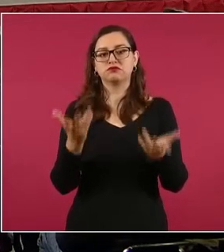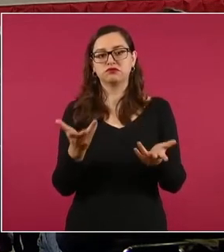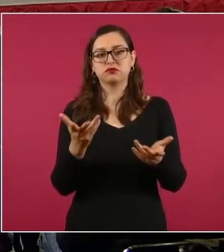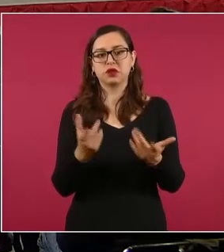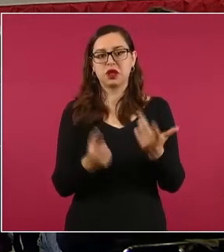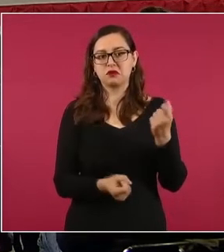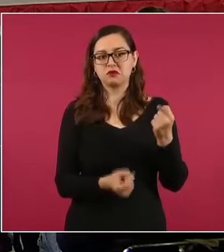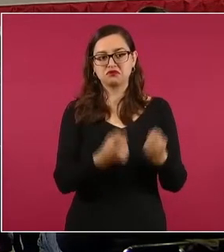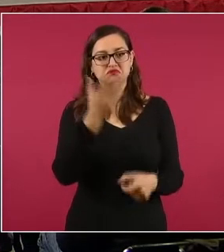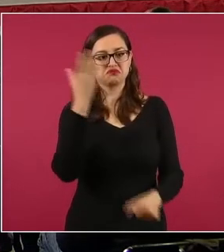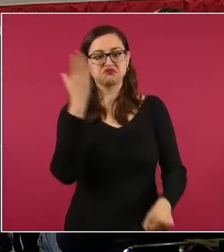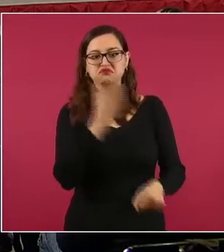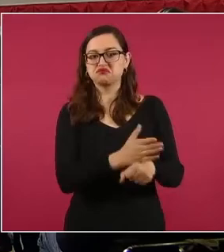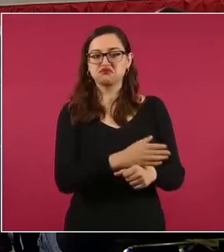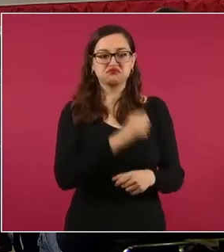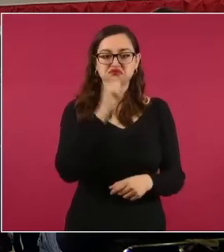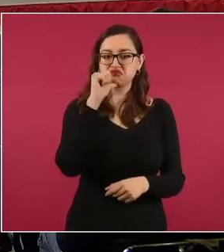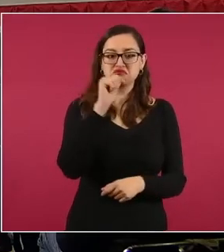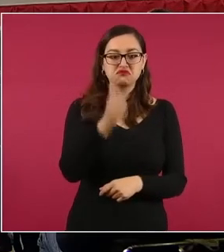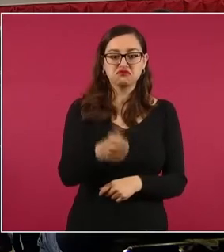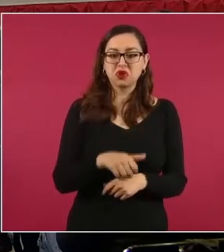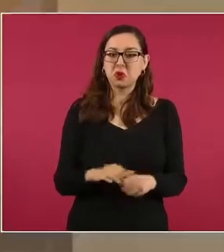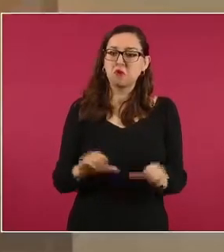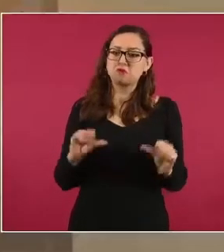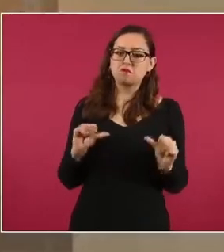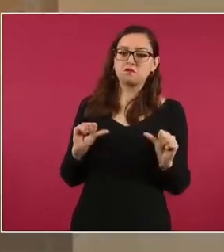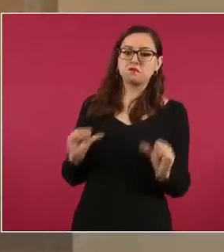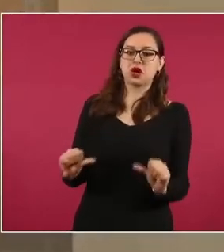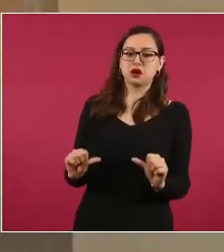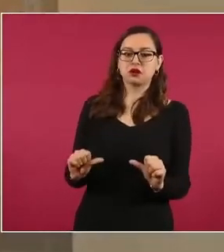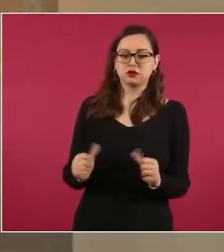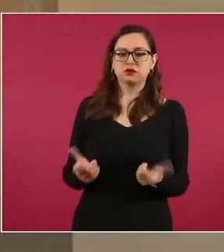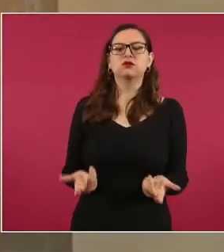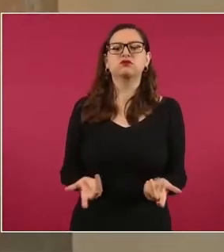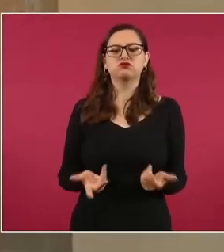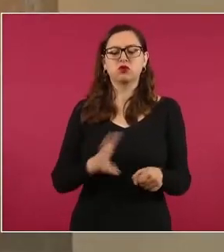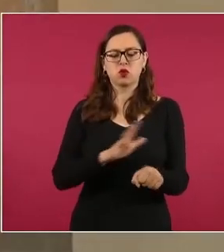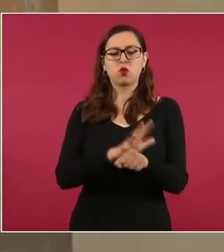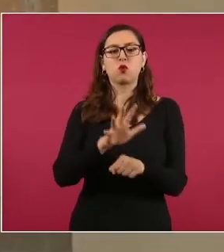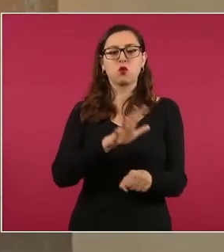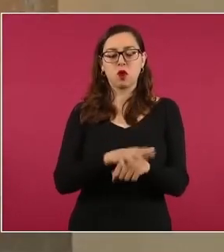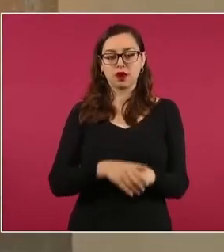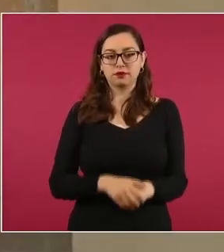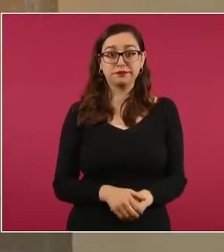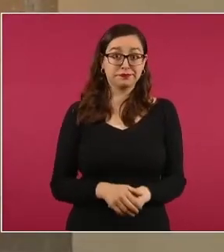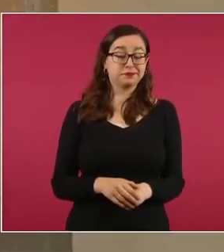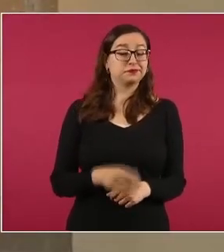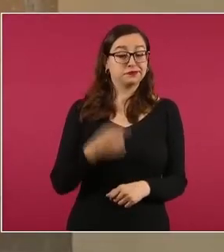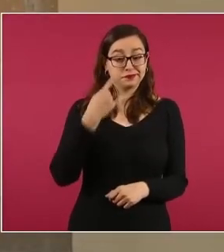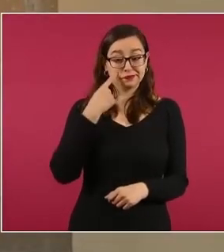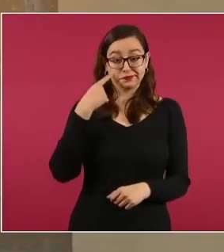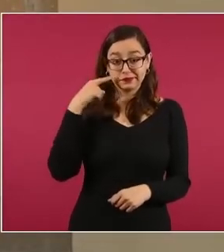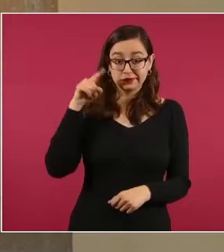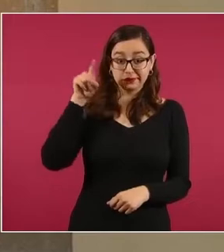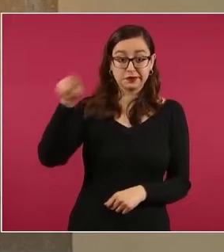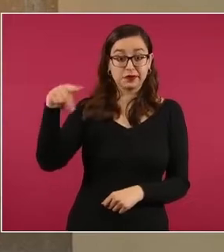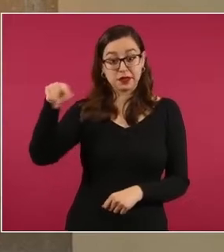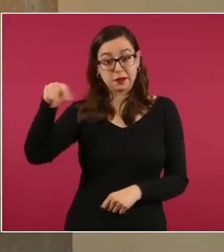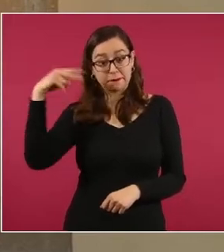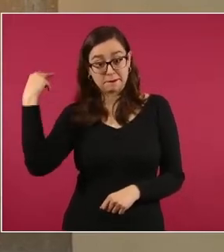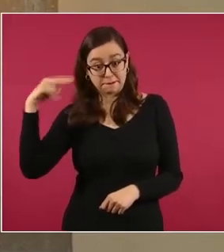el caso de dos eventos de Veracruz. Uno de ellos es